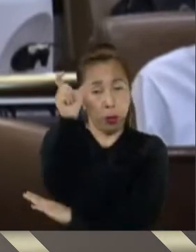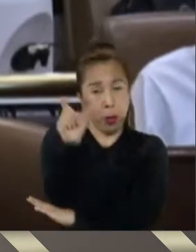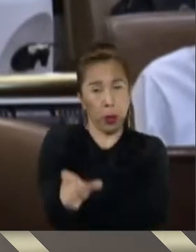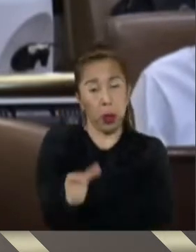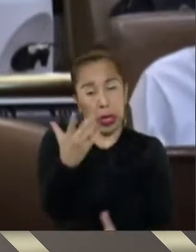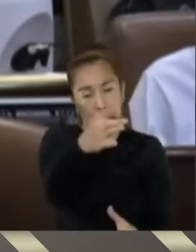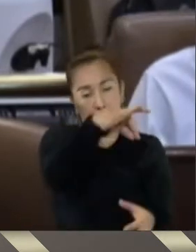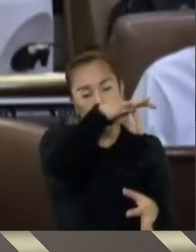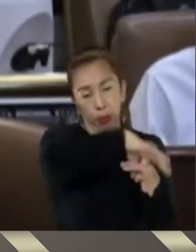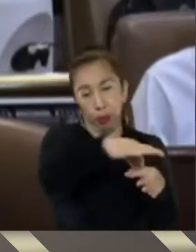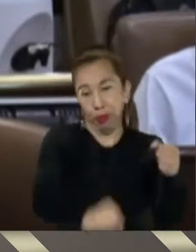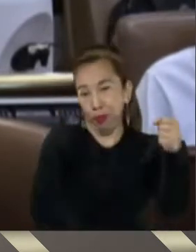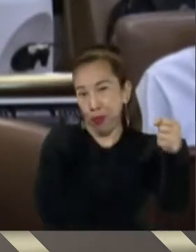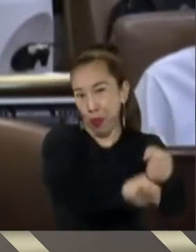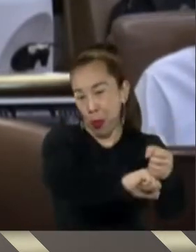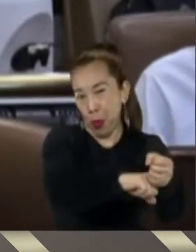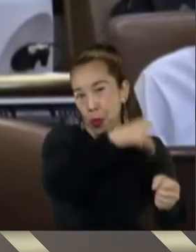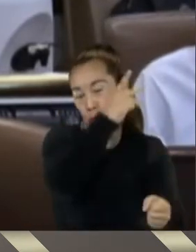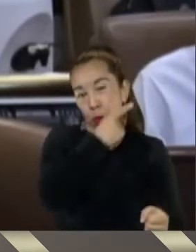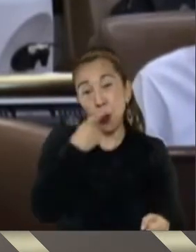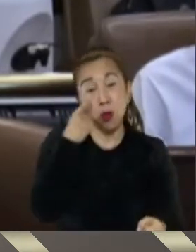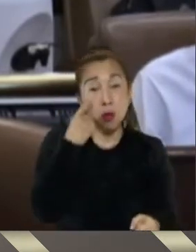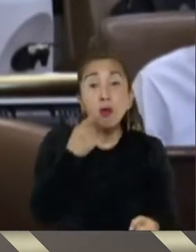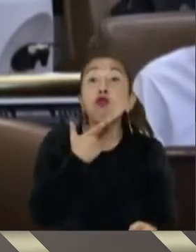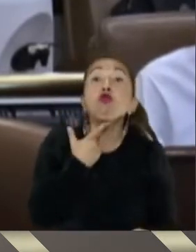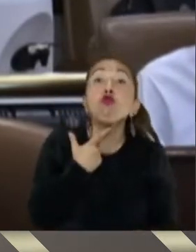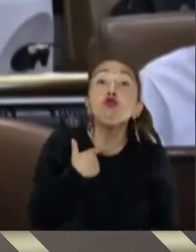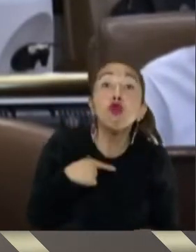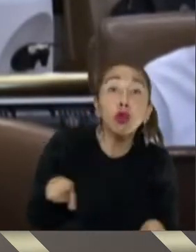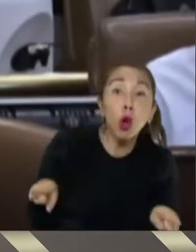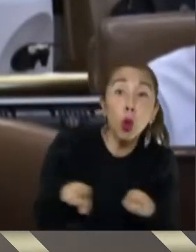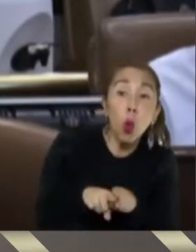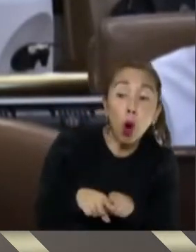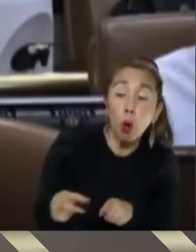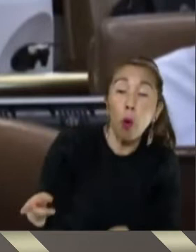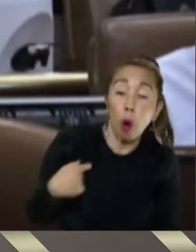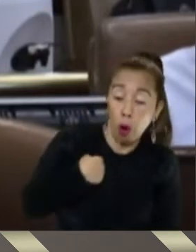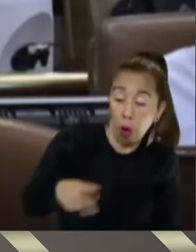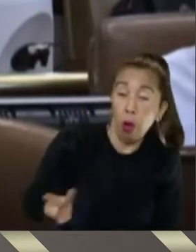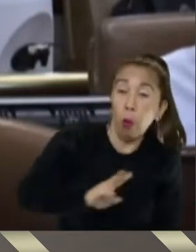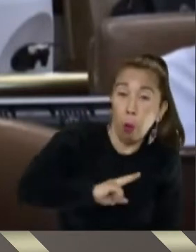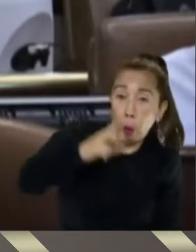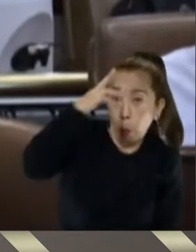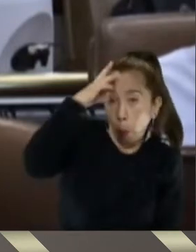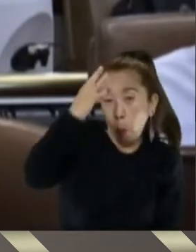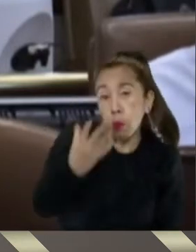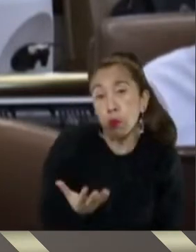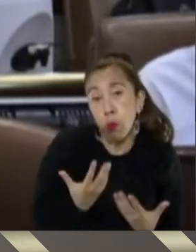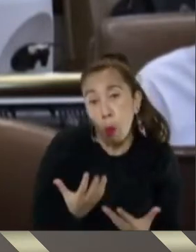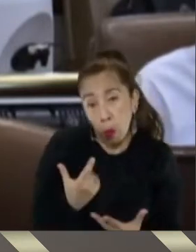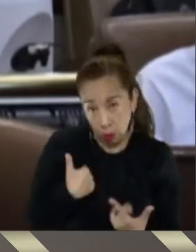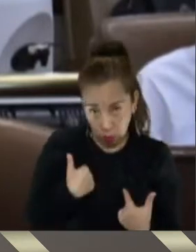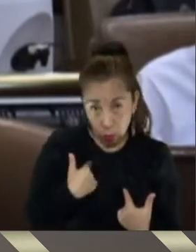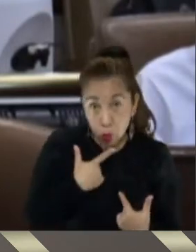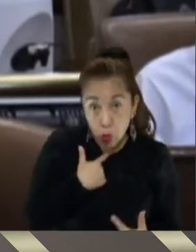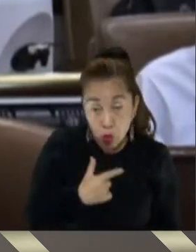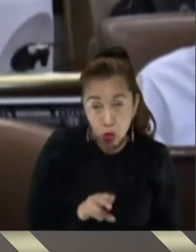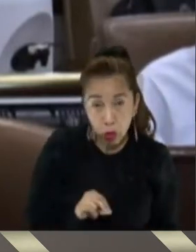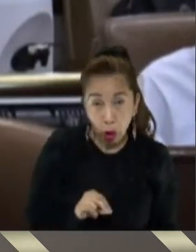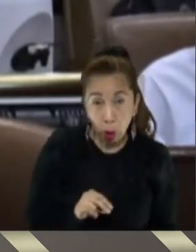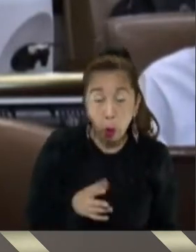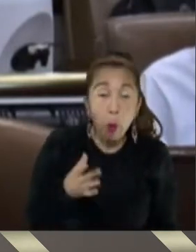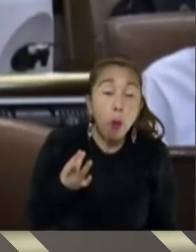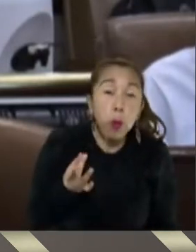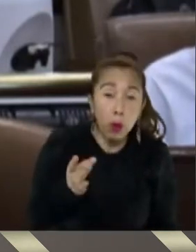si les gusta que los traten de estúpidos imbéciles les metieron el cuentico de